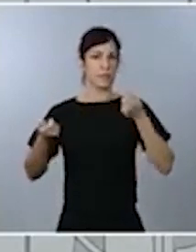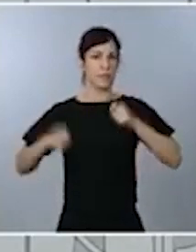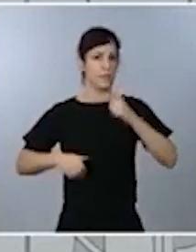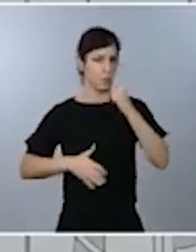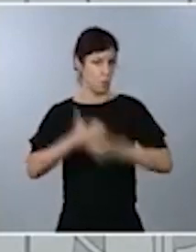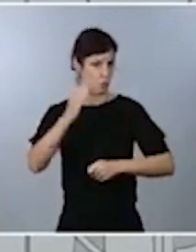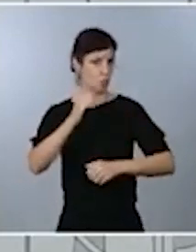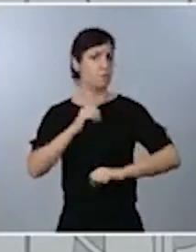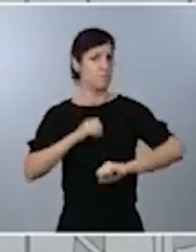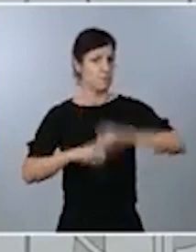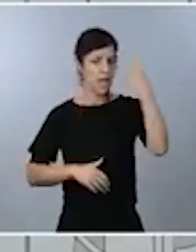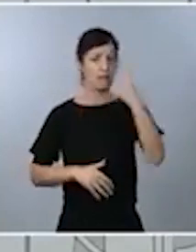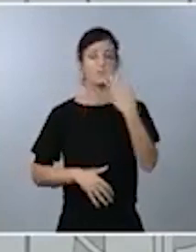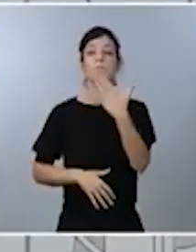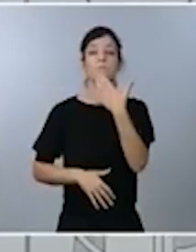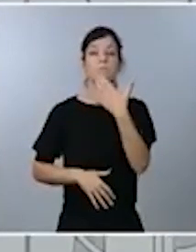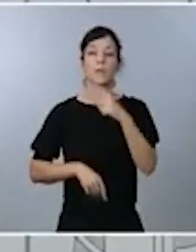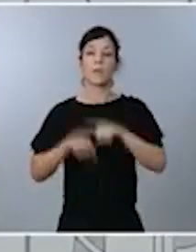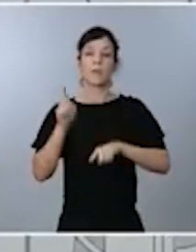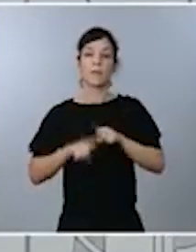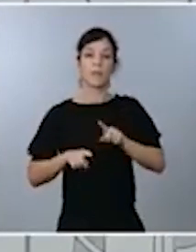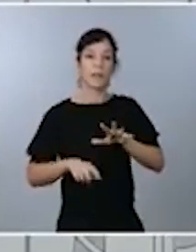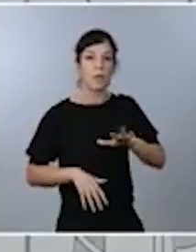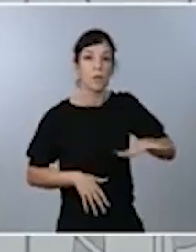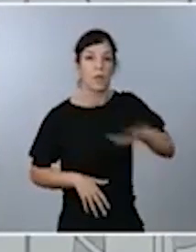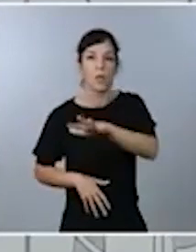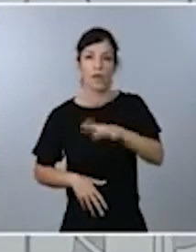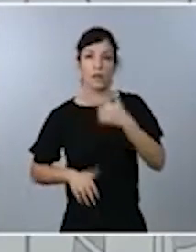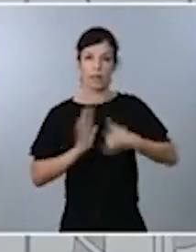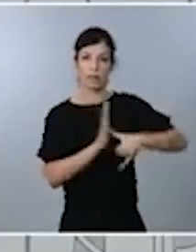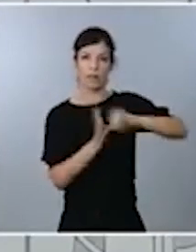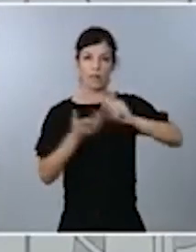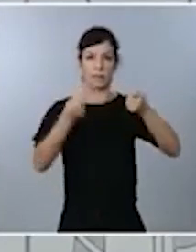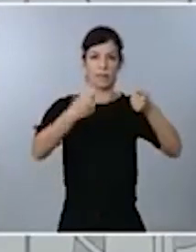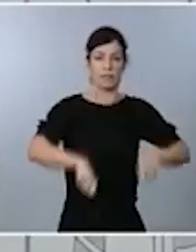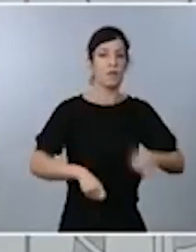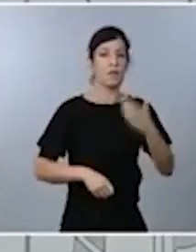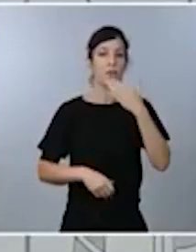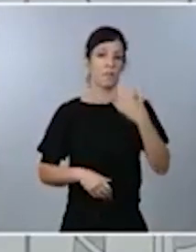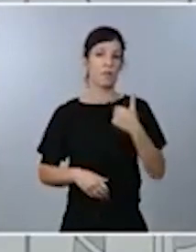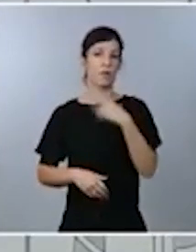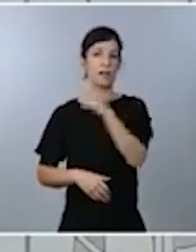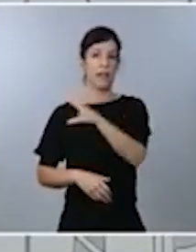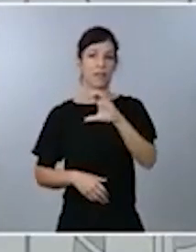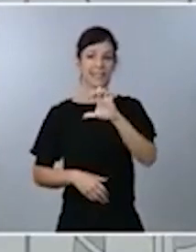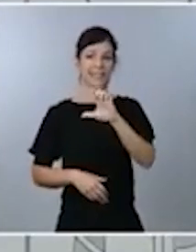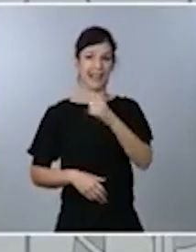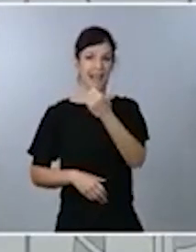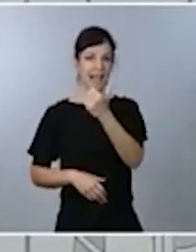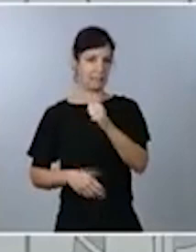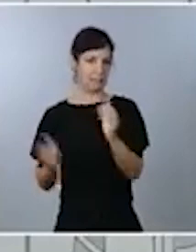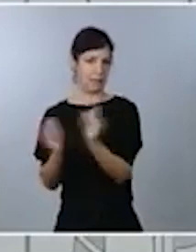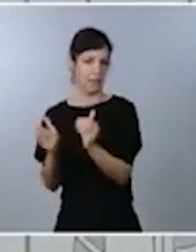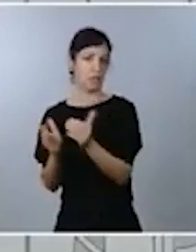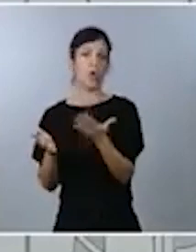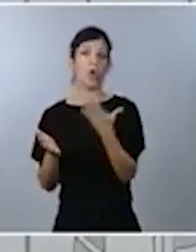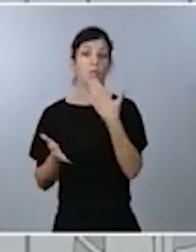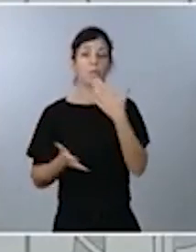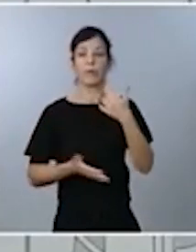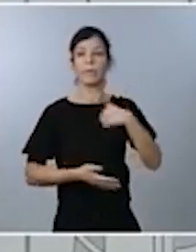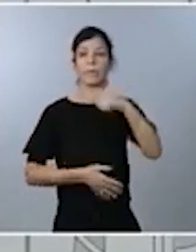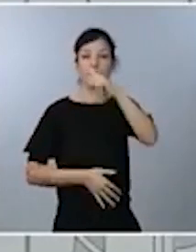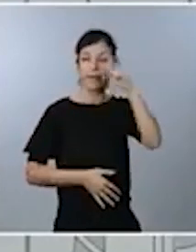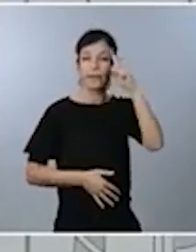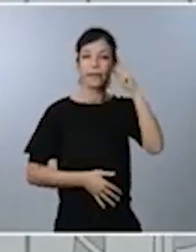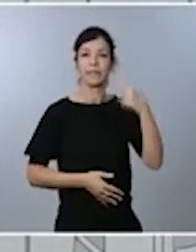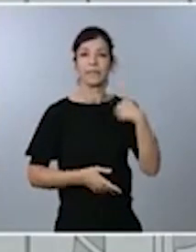en algunos lugares, desde pequeños municipios, como Eljas, en Cáceres, a grandes capitales como Madrid, Zaragoza, Salamanca o Burgos,